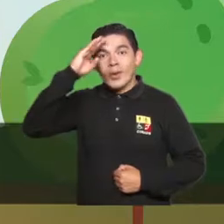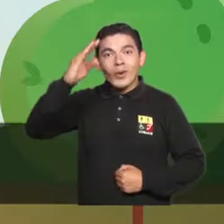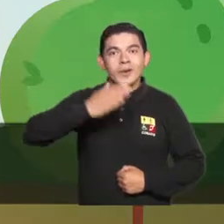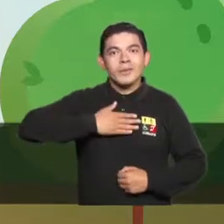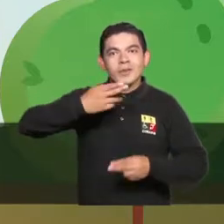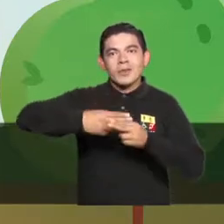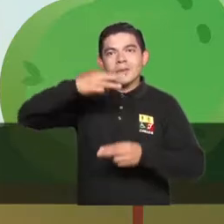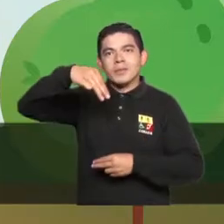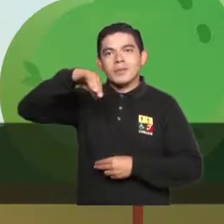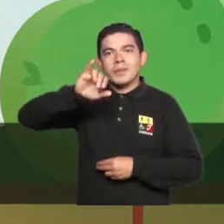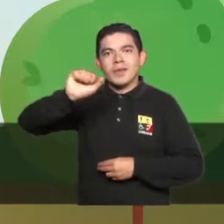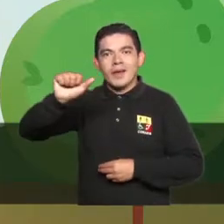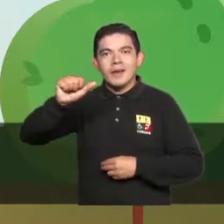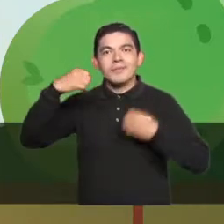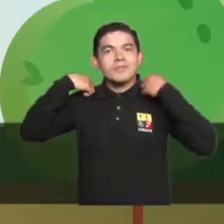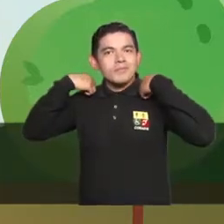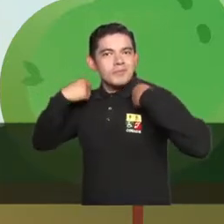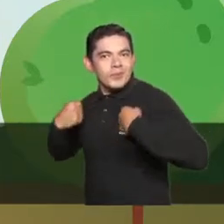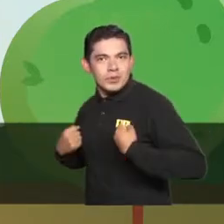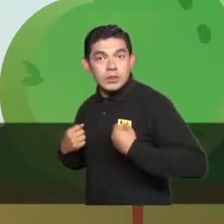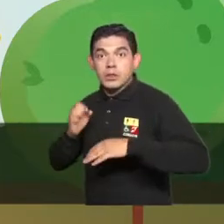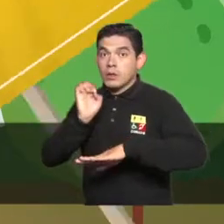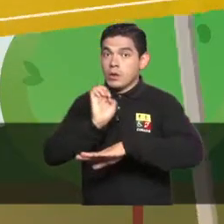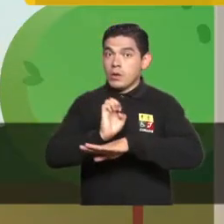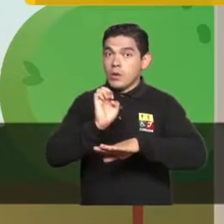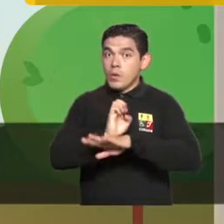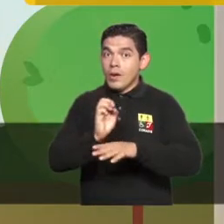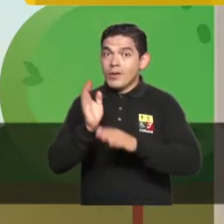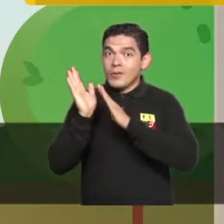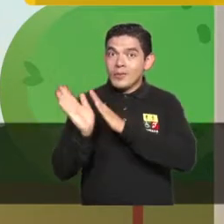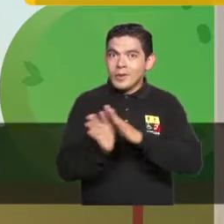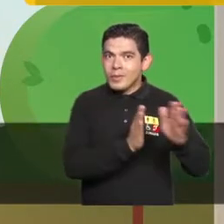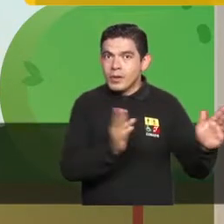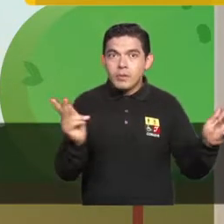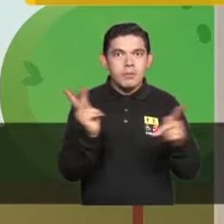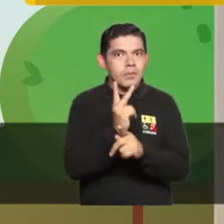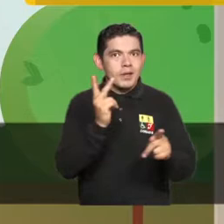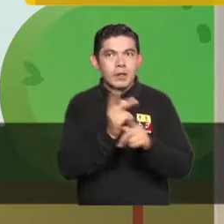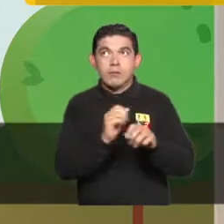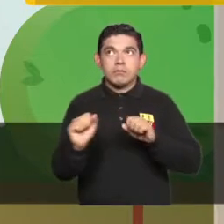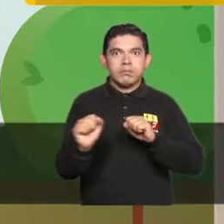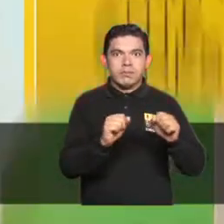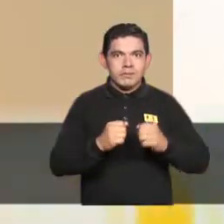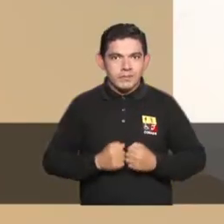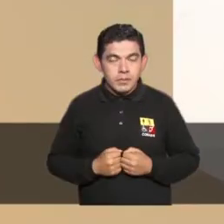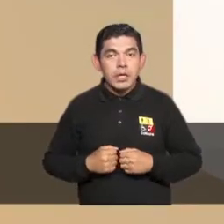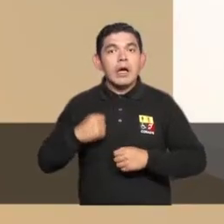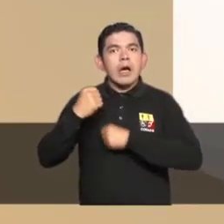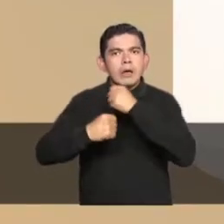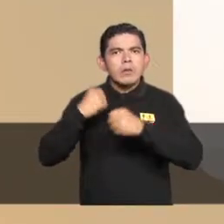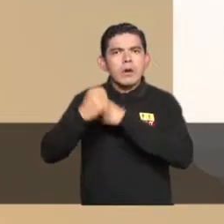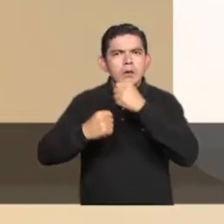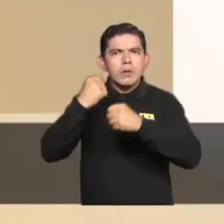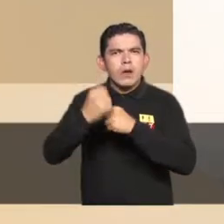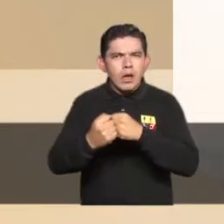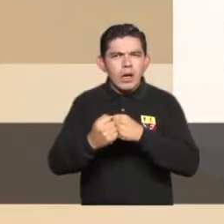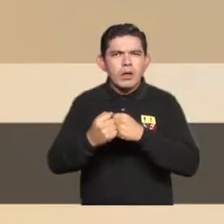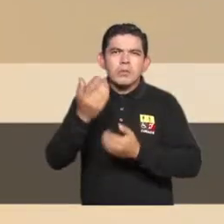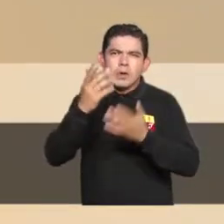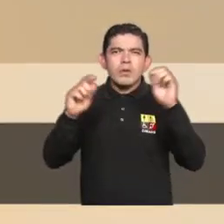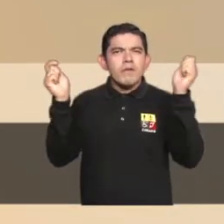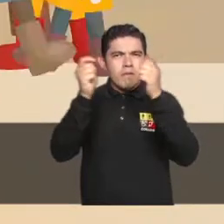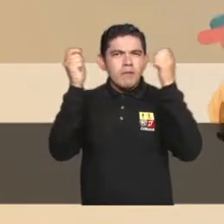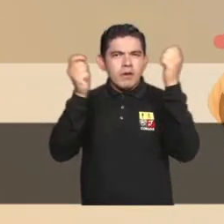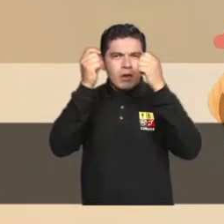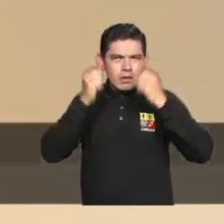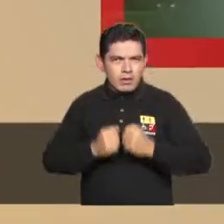Hola, soy Mía, la mochila. Ecuador, preparado ante riesgos y desastres. Todos los años, especialmente en